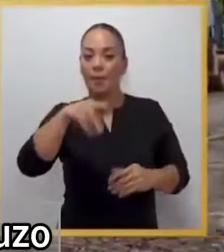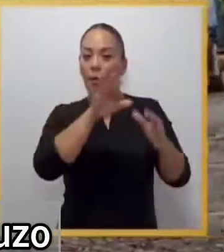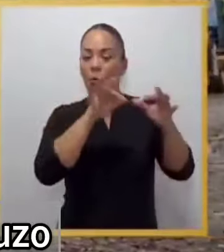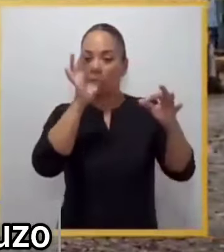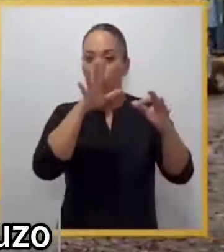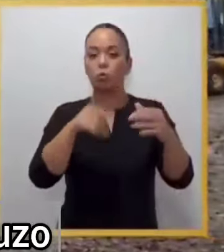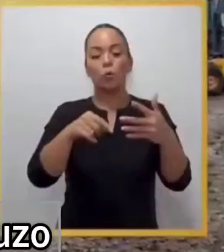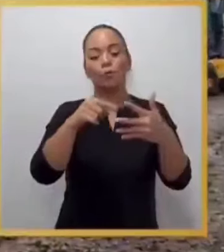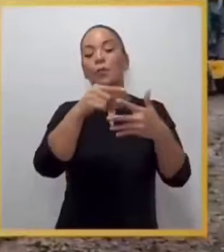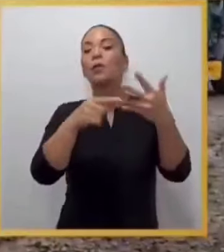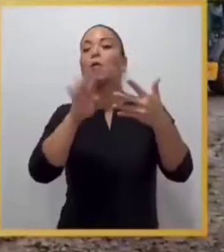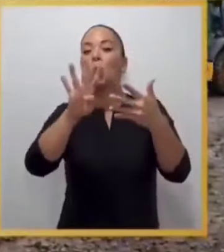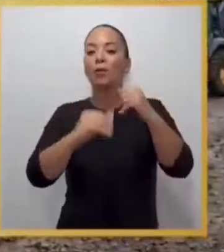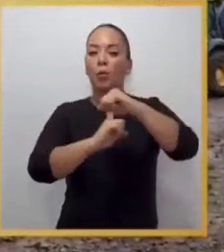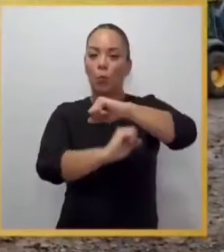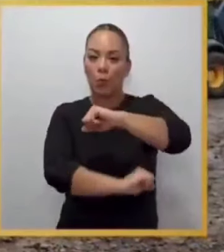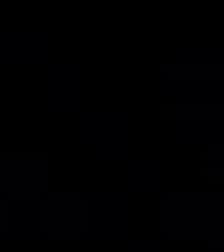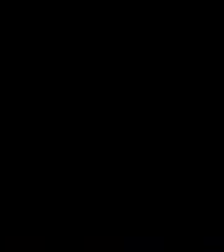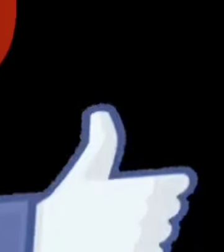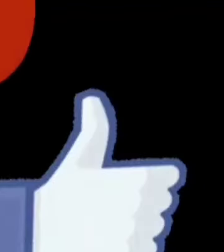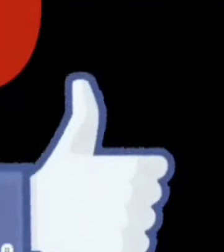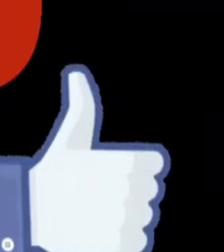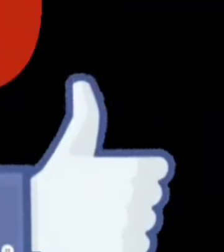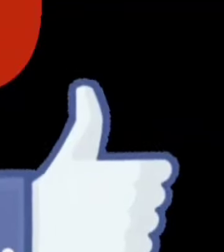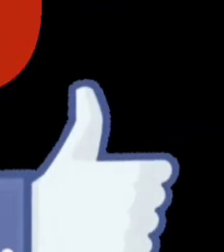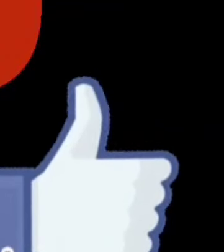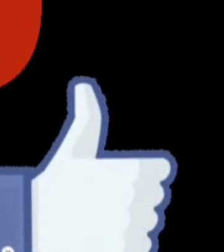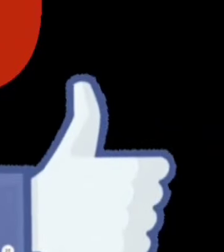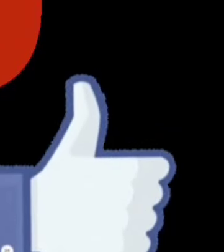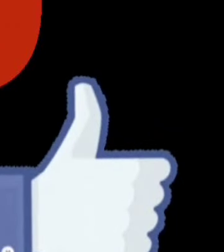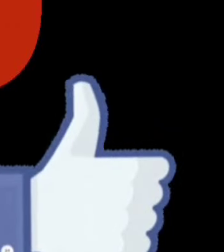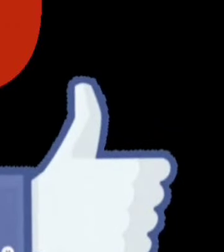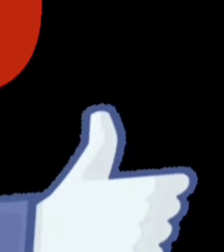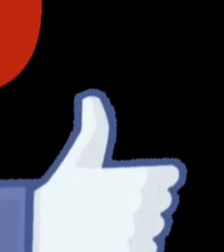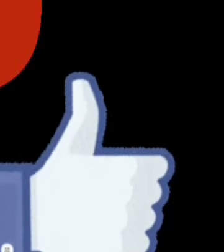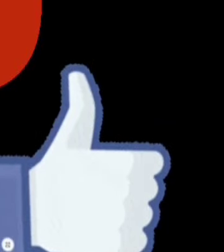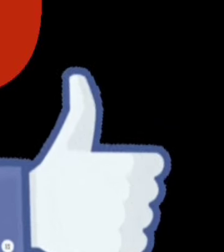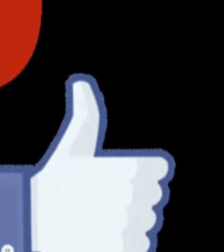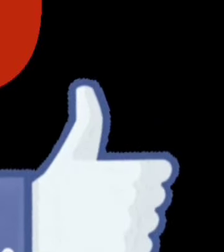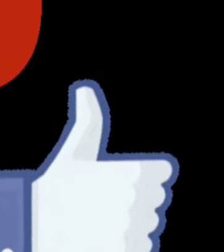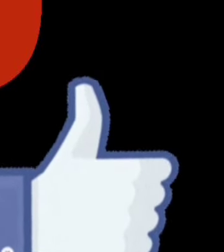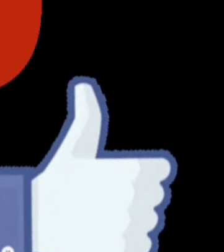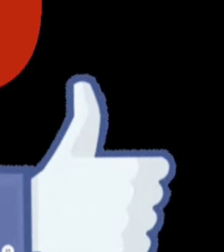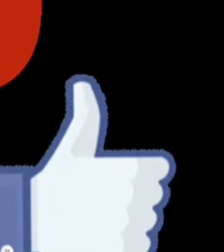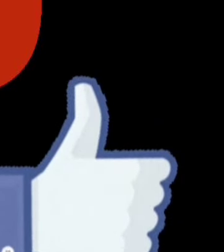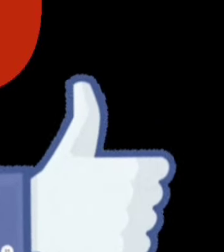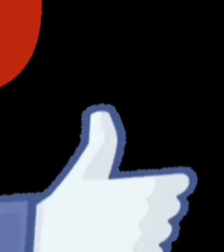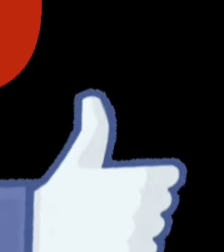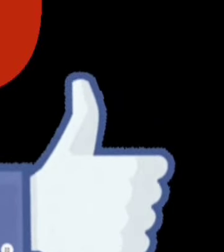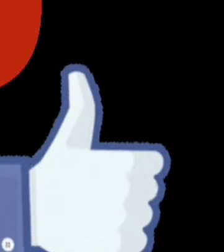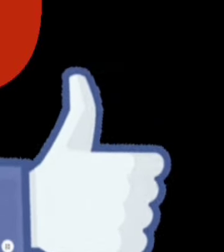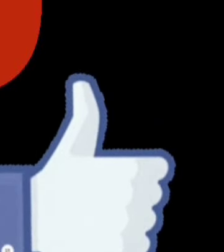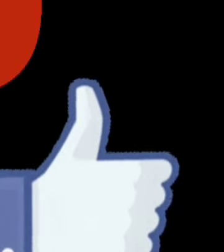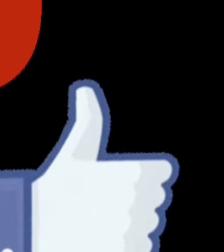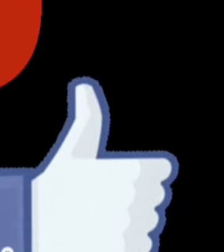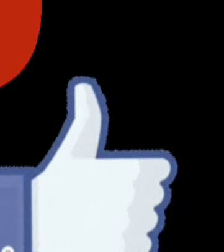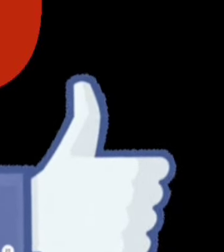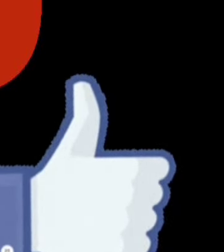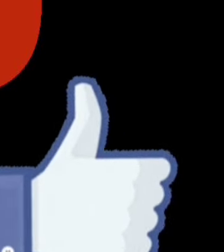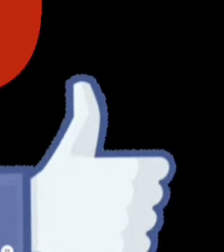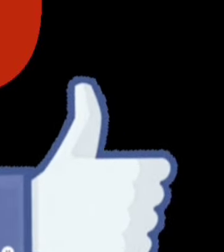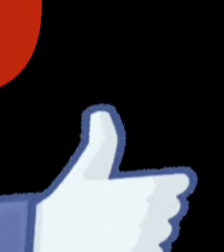del CTP de Guatuzo y 4 puentes más. Suscríbete, comparte el video, comenta y deja tu poderoso like. Muchas